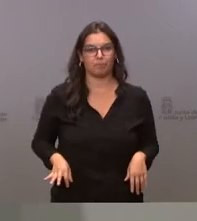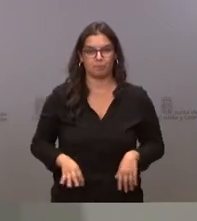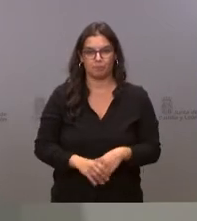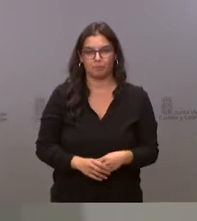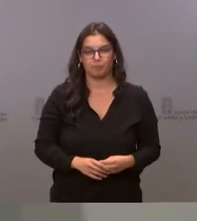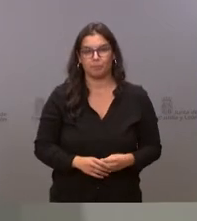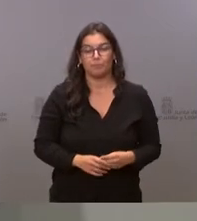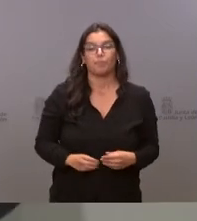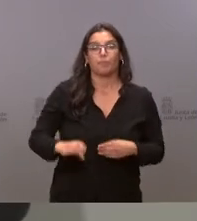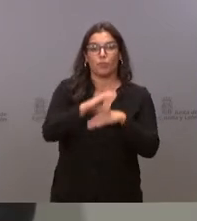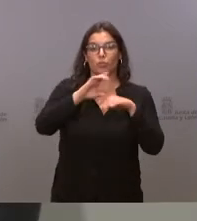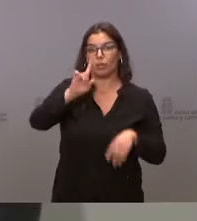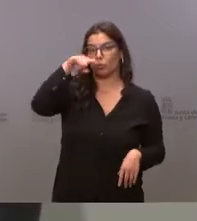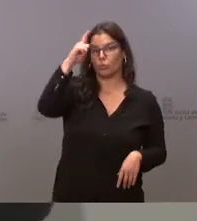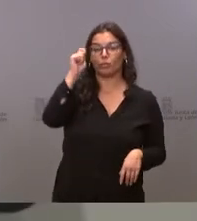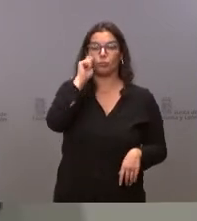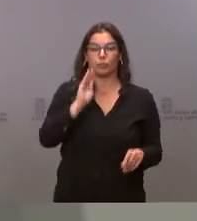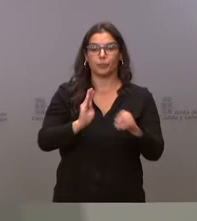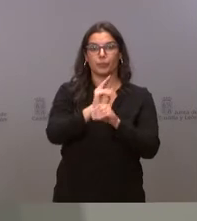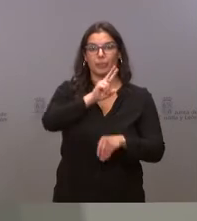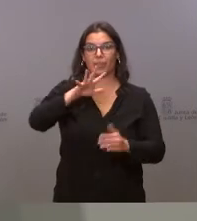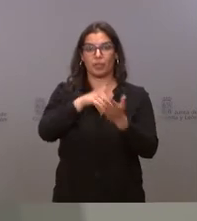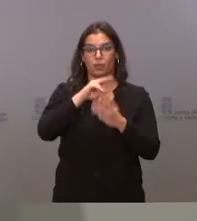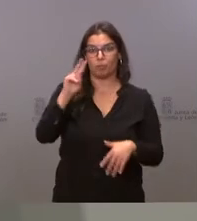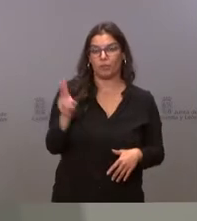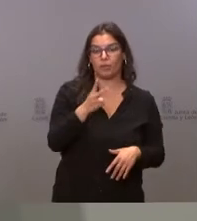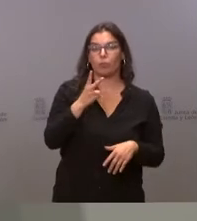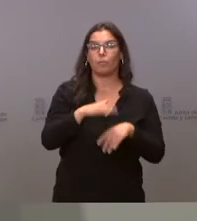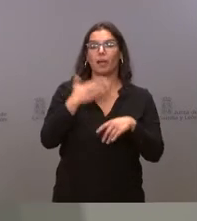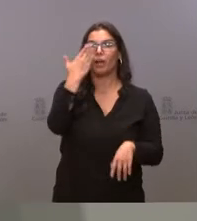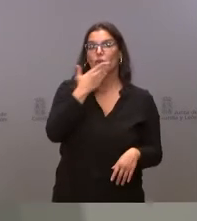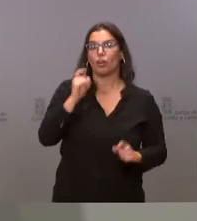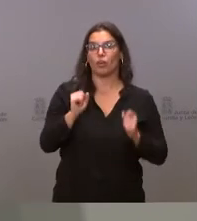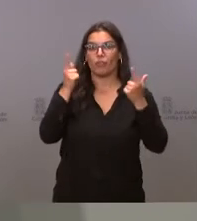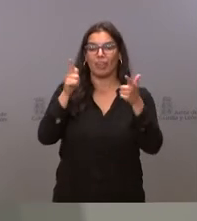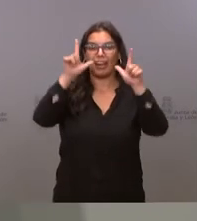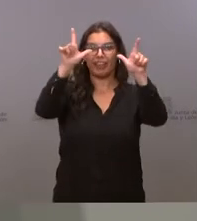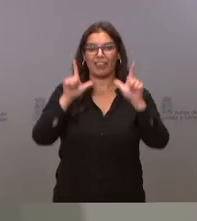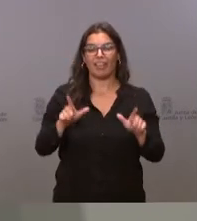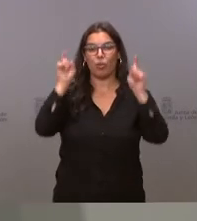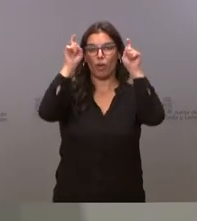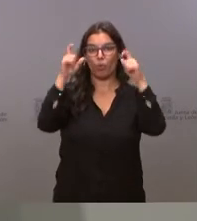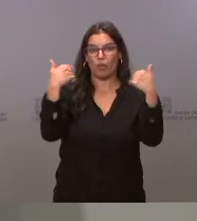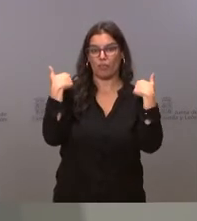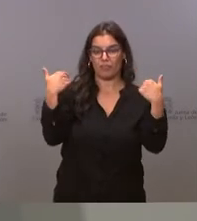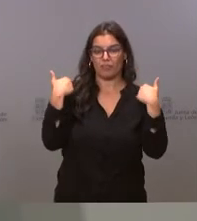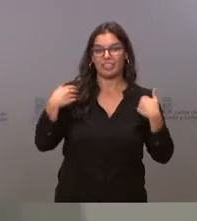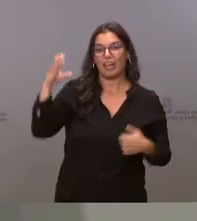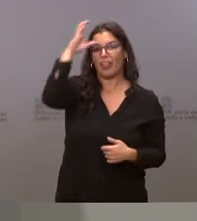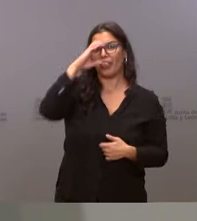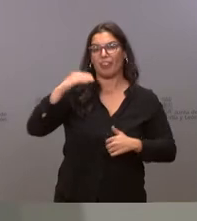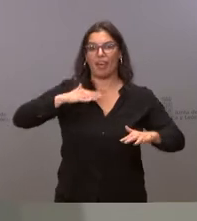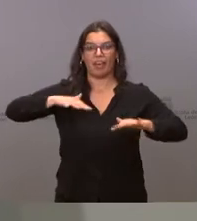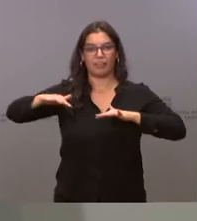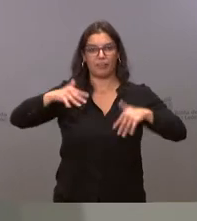La Consejería de Cultura y Turismo destina 25.000 euros al Colegio Oficial de Licenciados en Educación Física y en Ciencias de la Actividad Física y